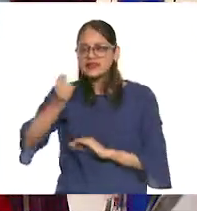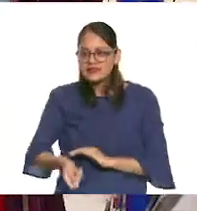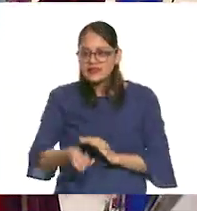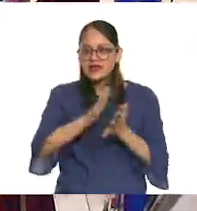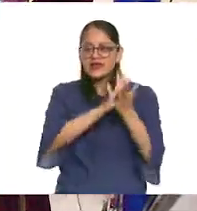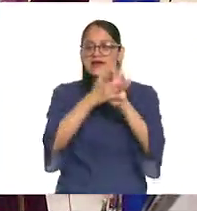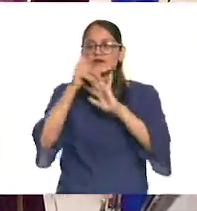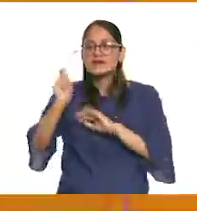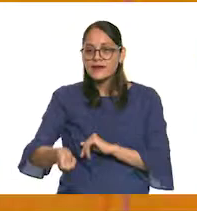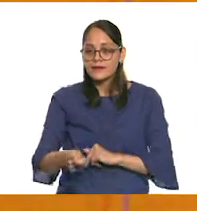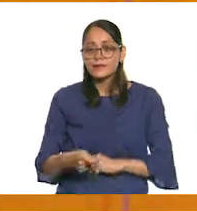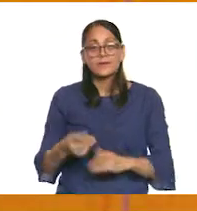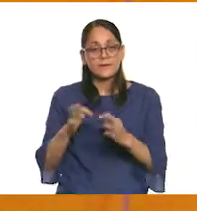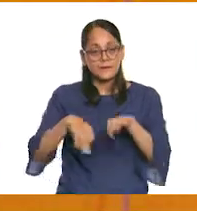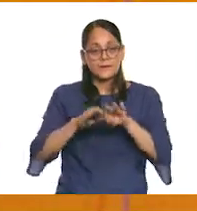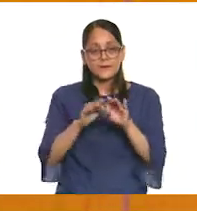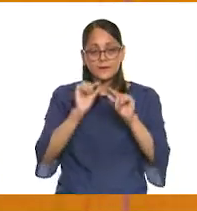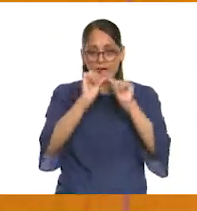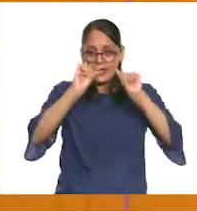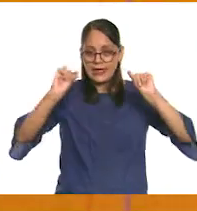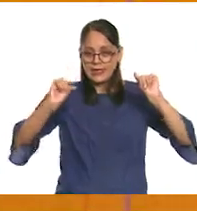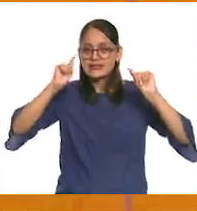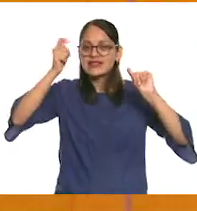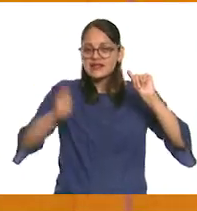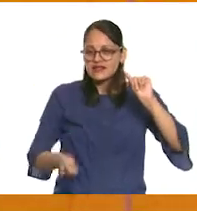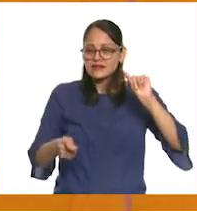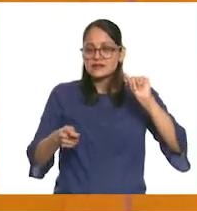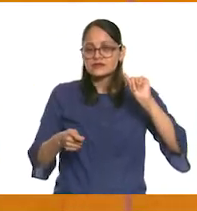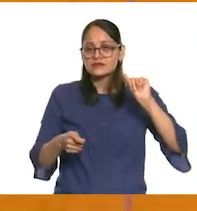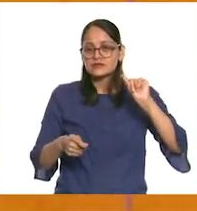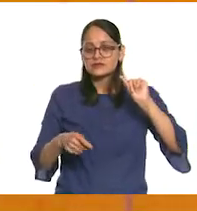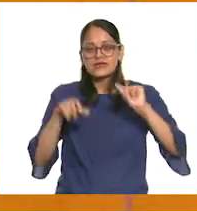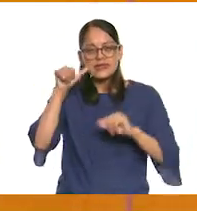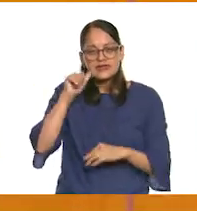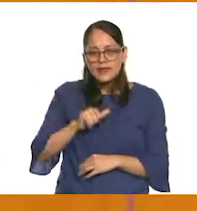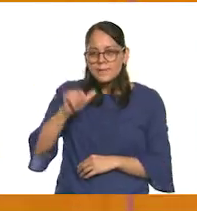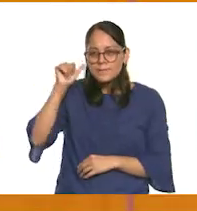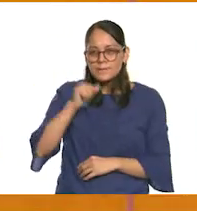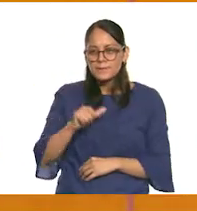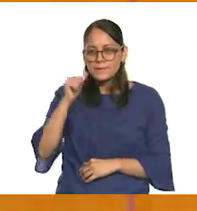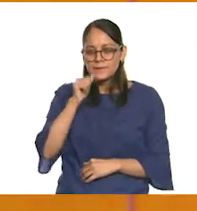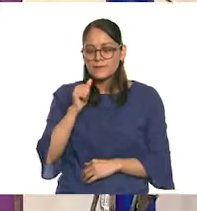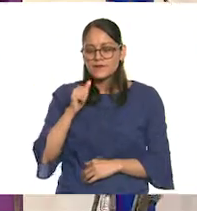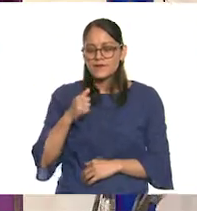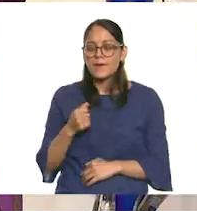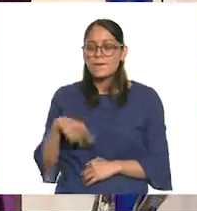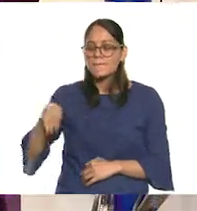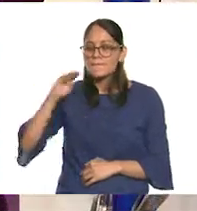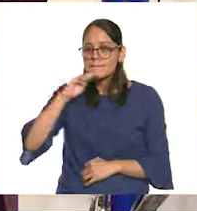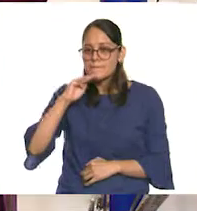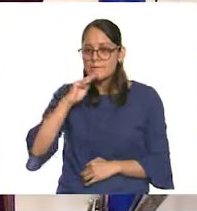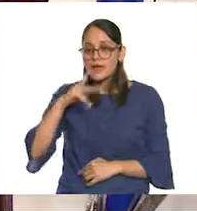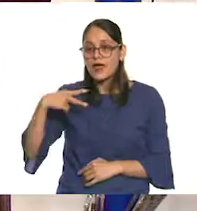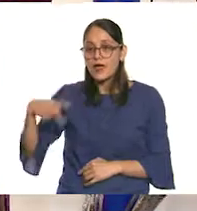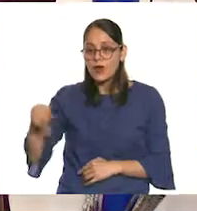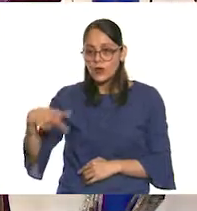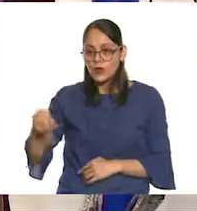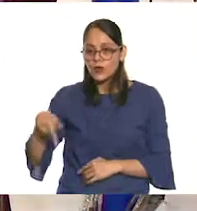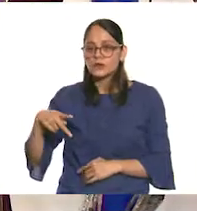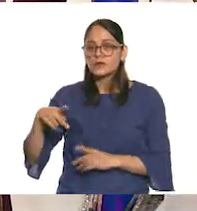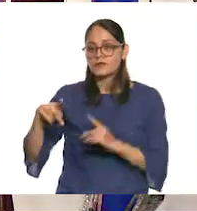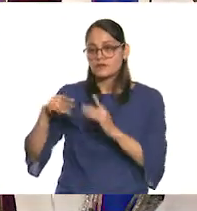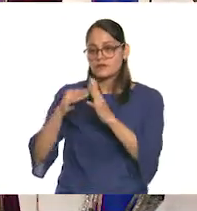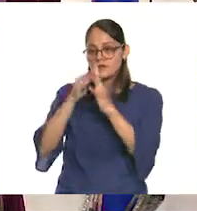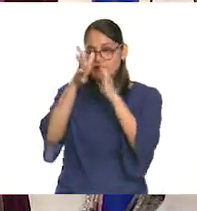símbolo. Y nuestro estambre simboliza que siempre estamos entrelazados a las raíces y a las